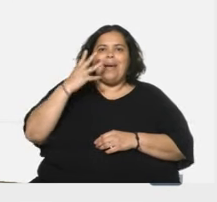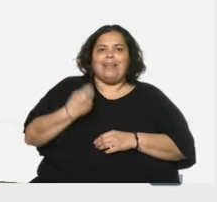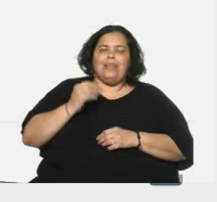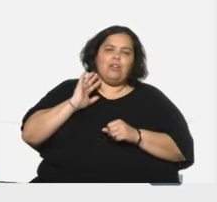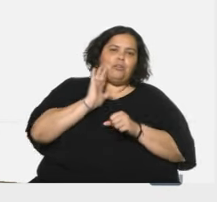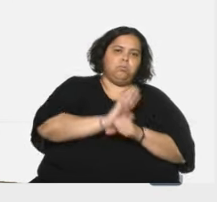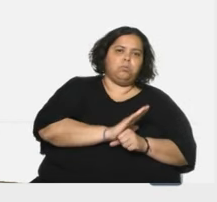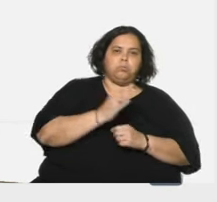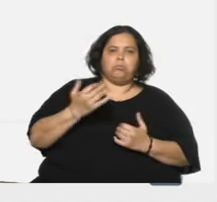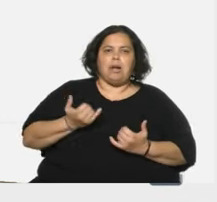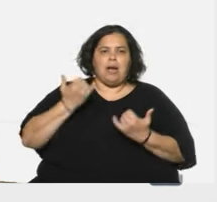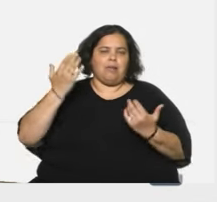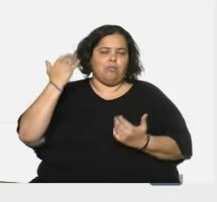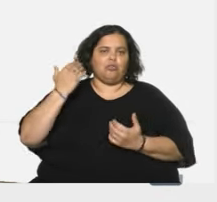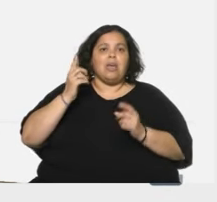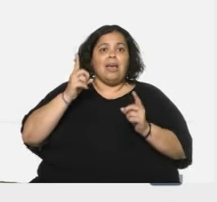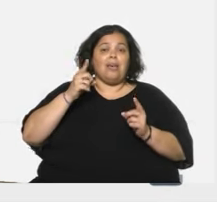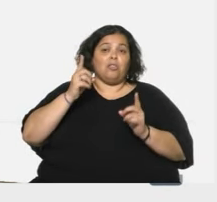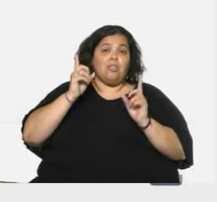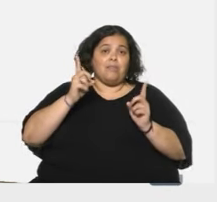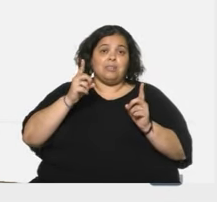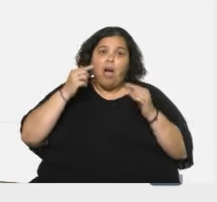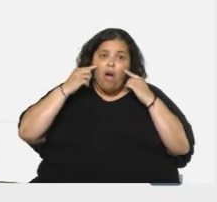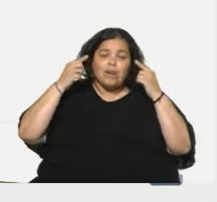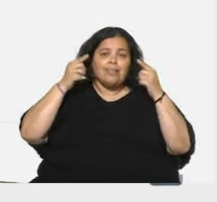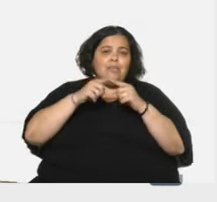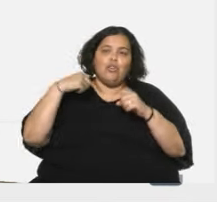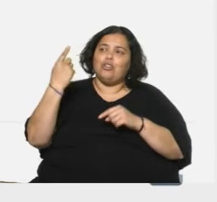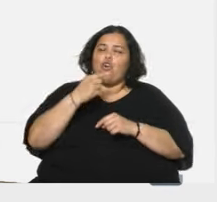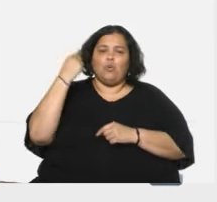ciclo de violencia tiene que ser el objetivo de la colectividad internacional toda.